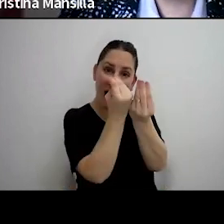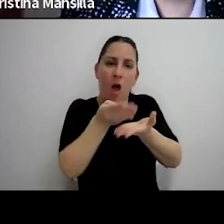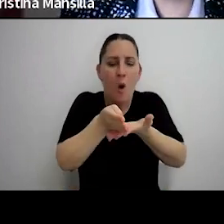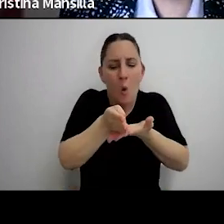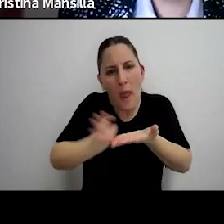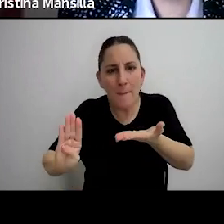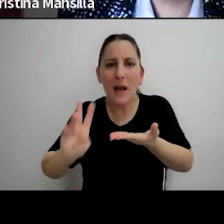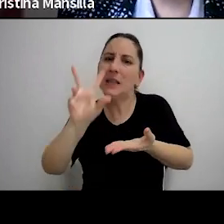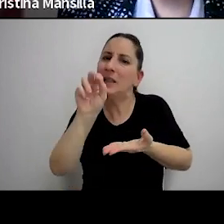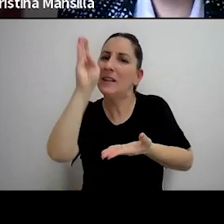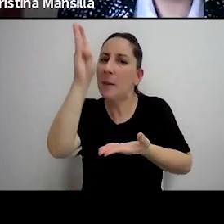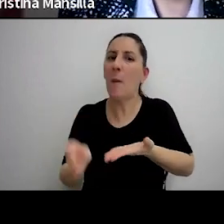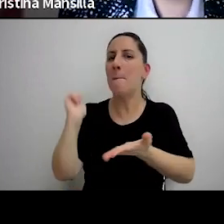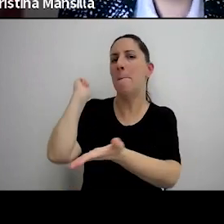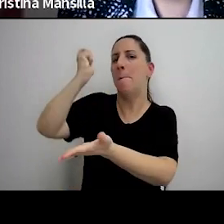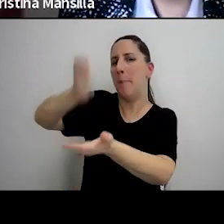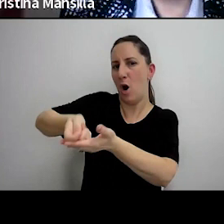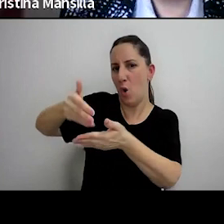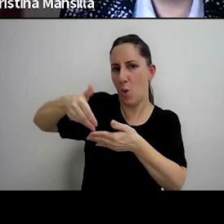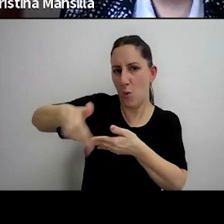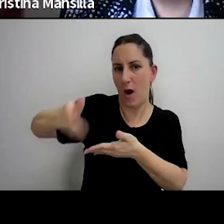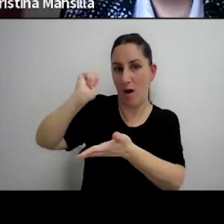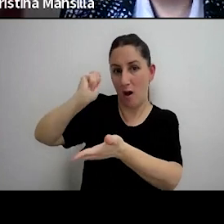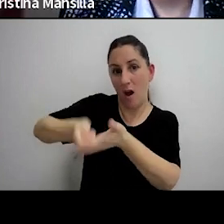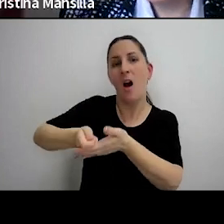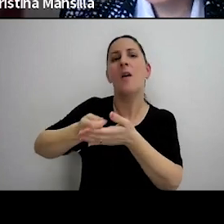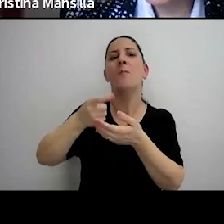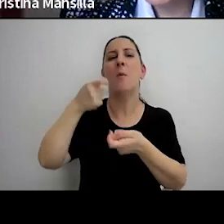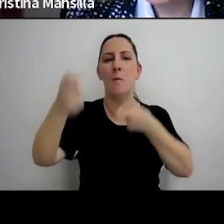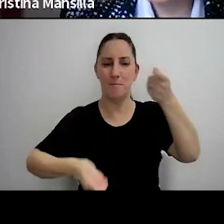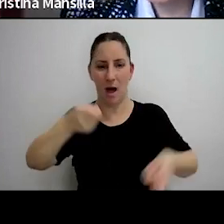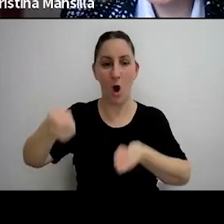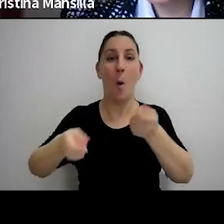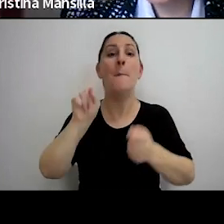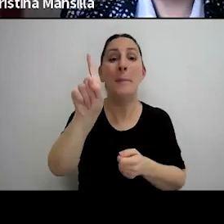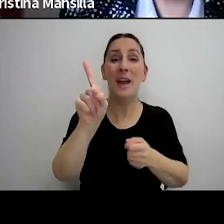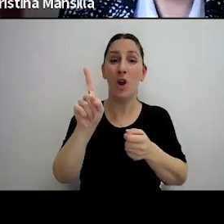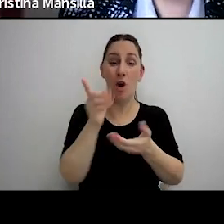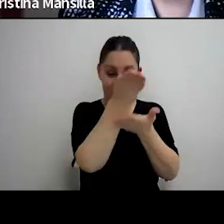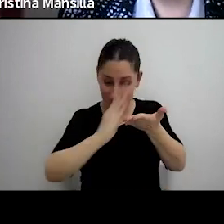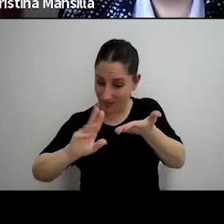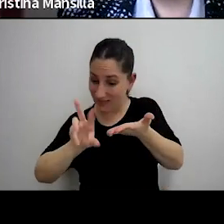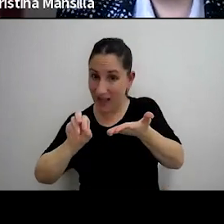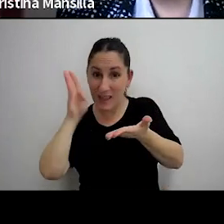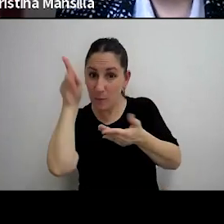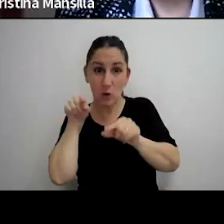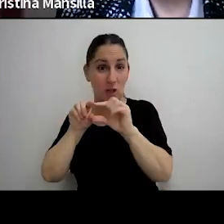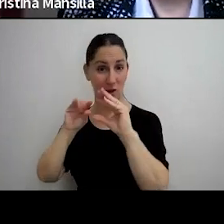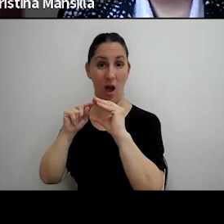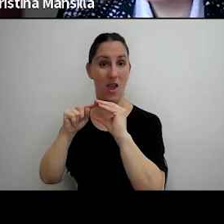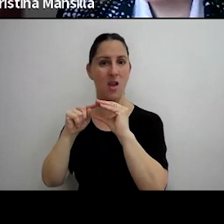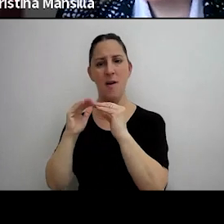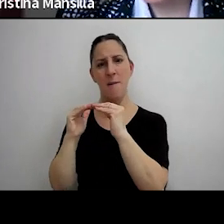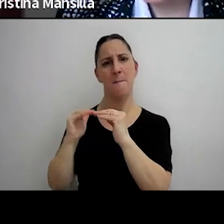como pago a cuenta de las contribuciones. Pero de ese 30% no se puede exceder